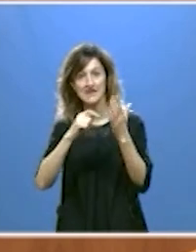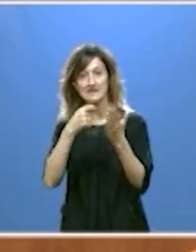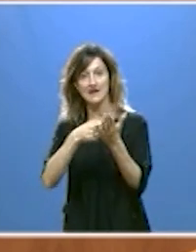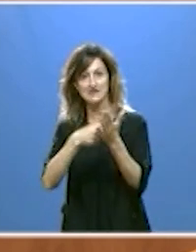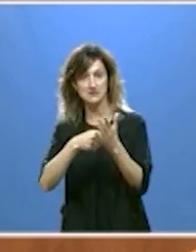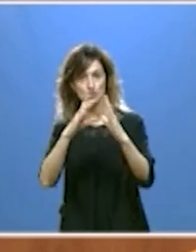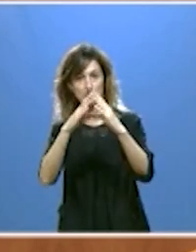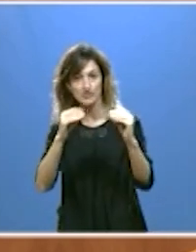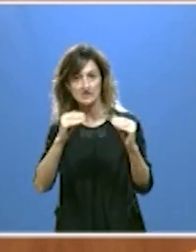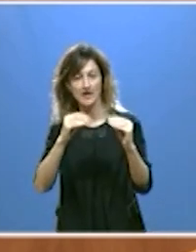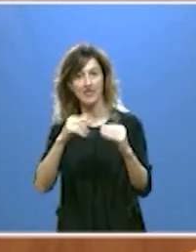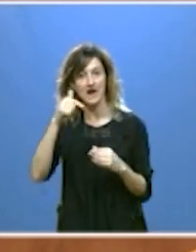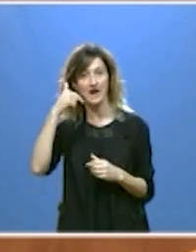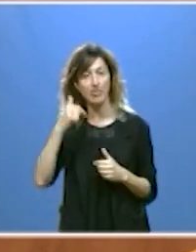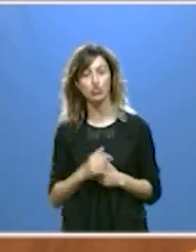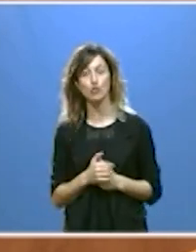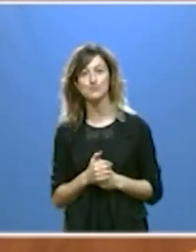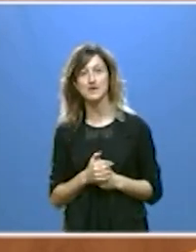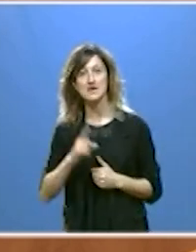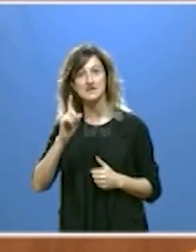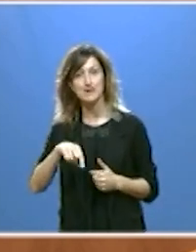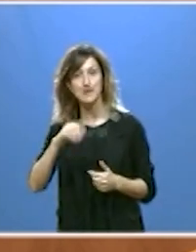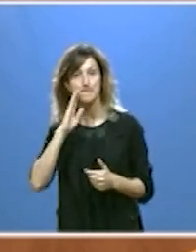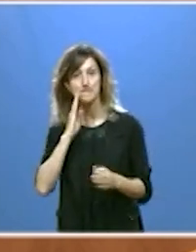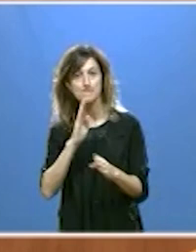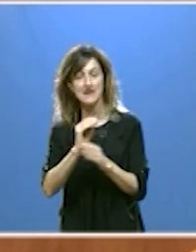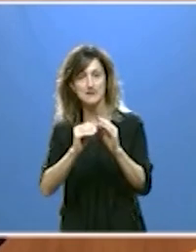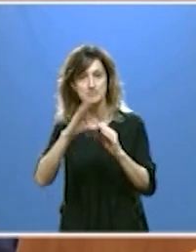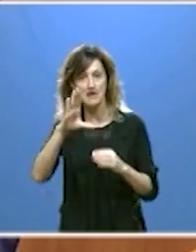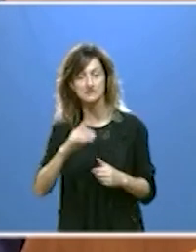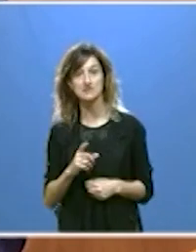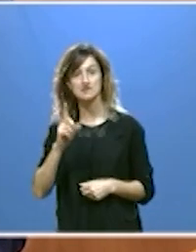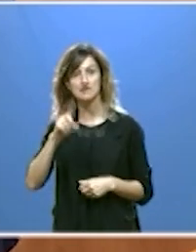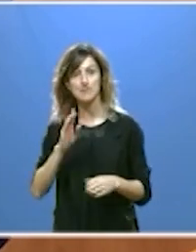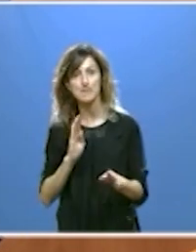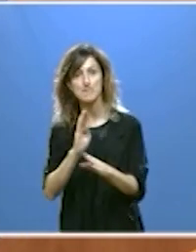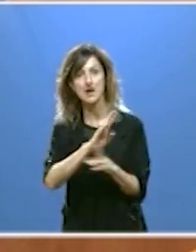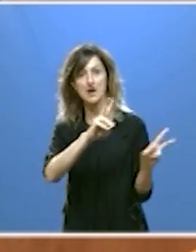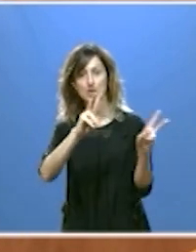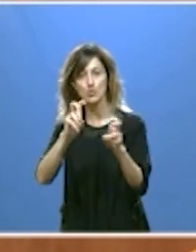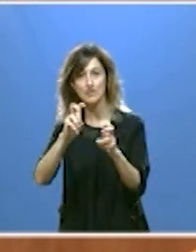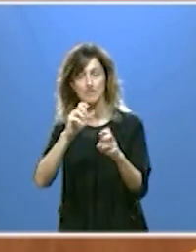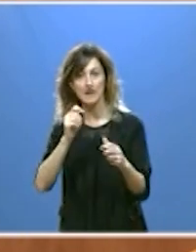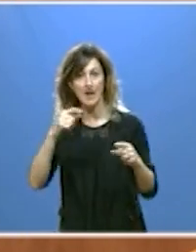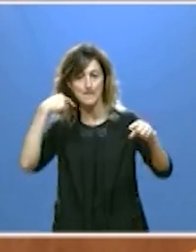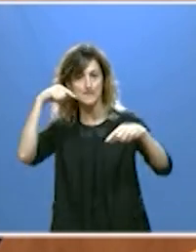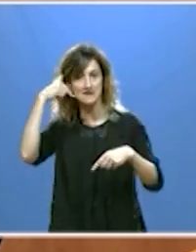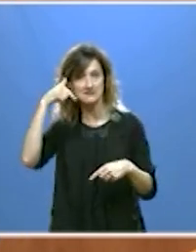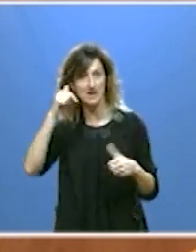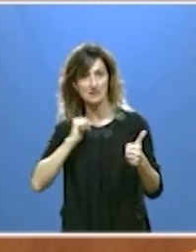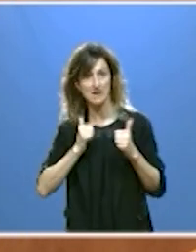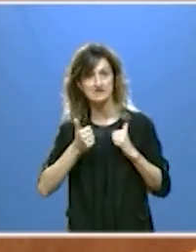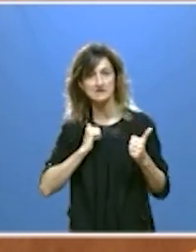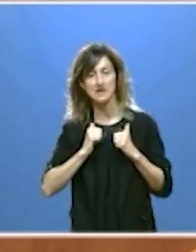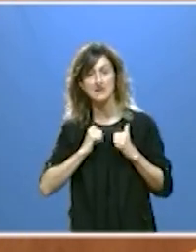universitarias en el grado y una subida importante de las becas además de unas nuevas becas para másteres que beneficiarán a